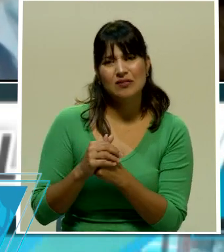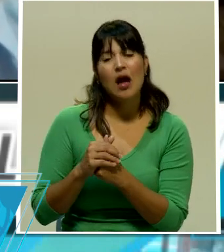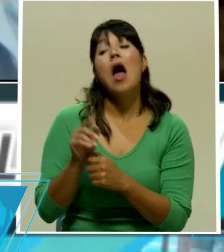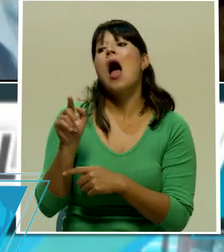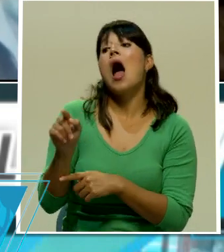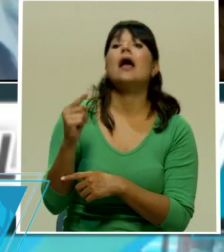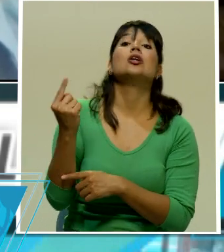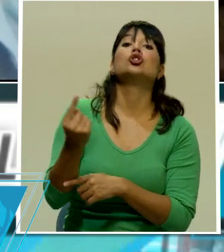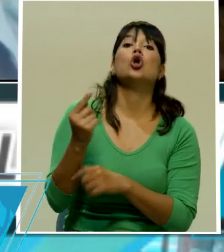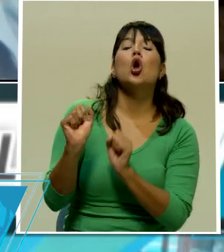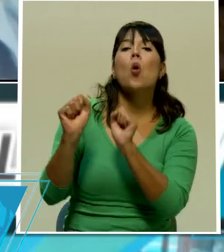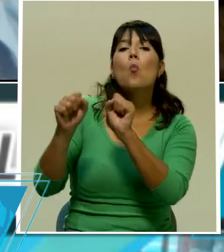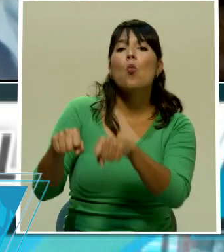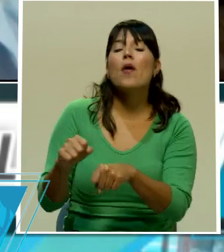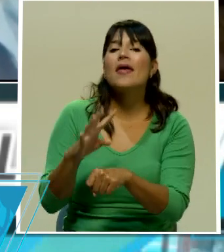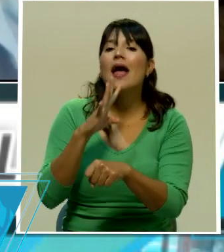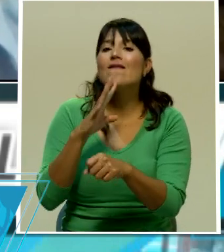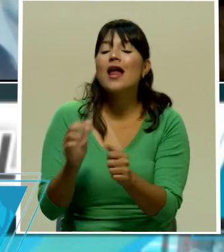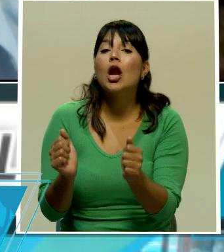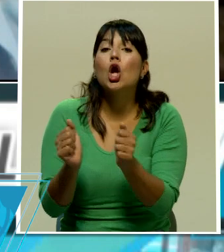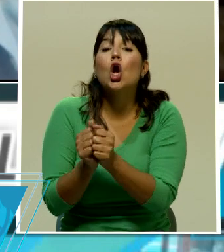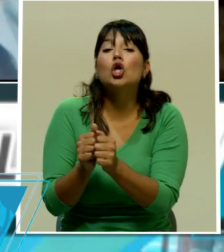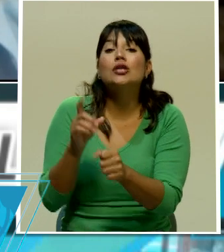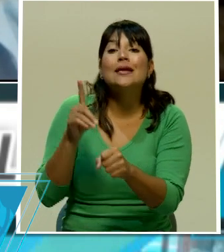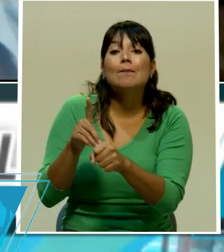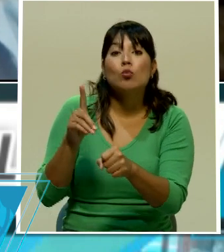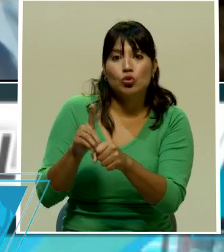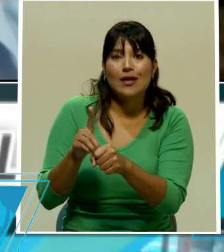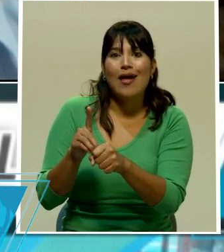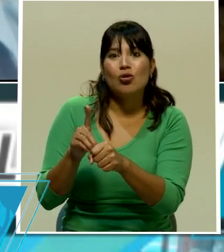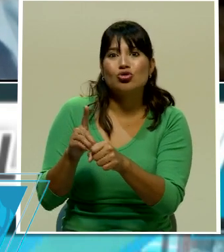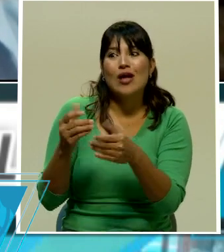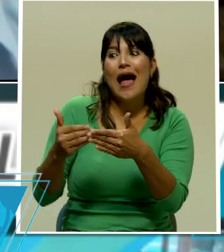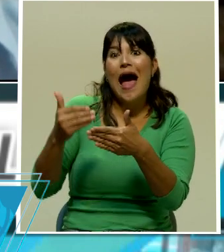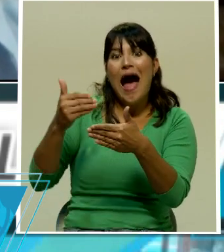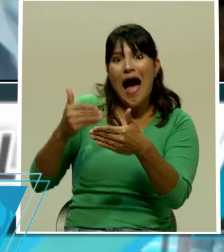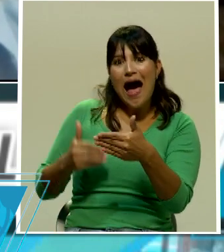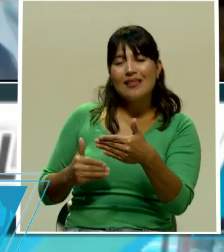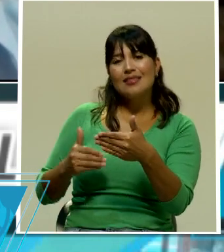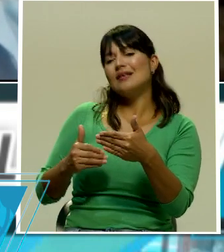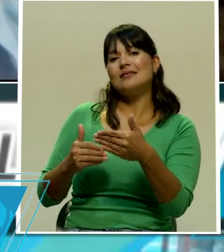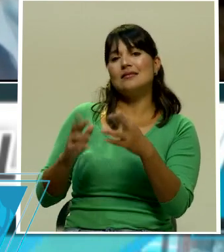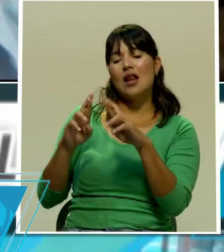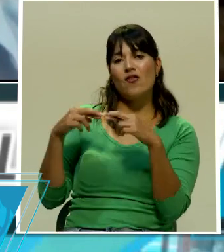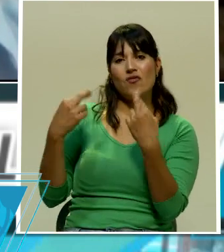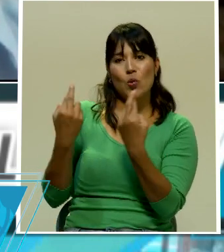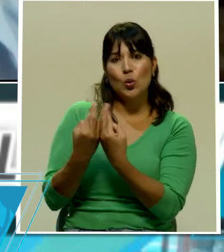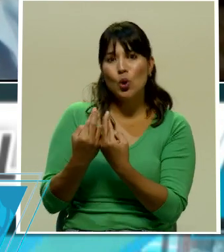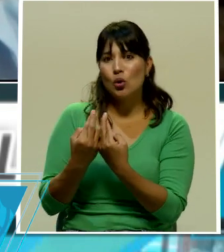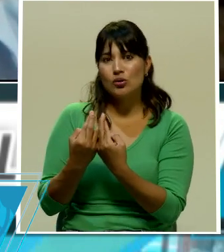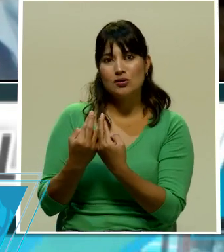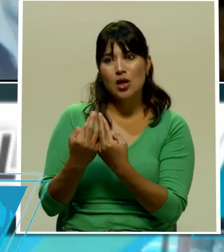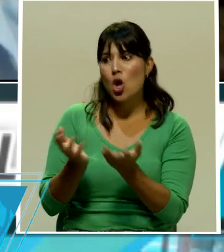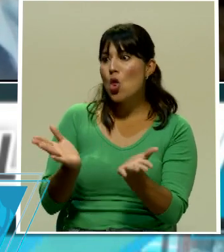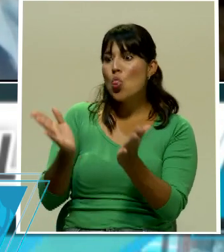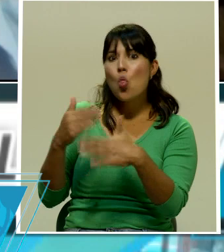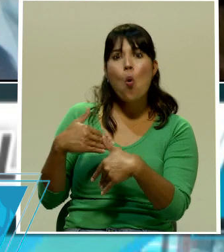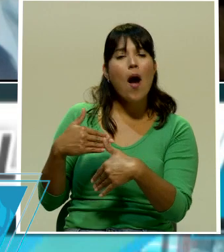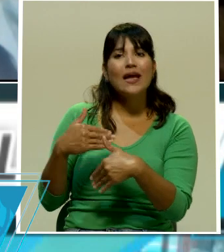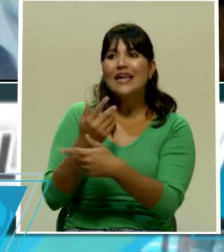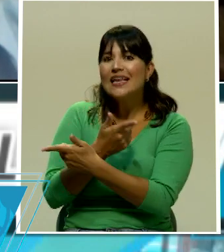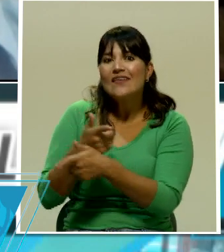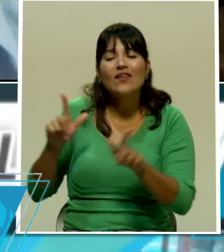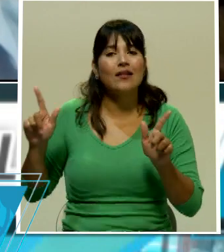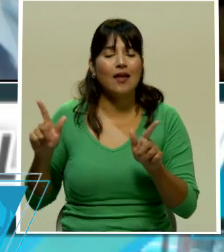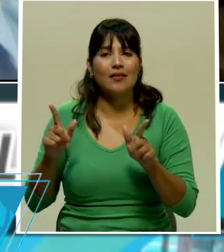previo acuerdo con sus asesores se eliminó la espontaneidad y esto cierra el